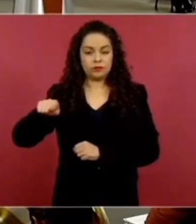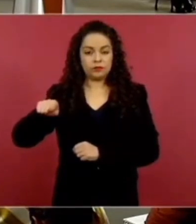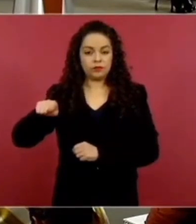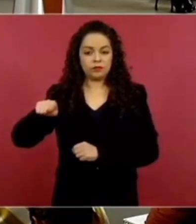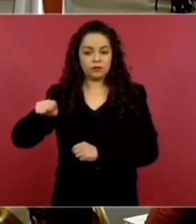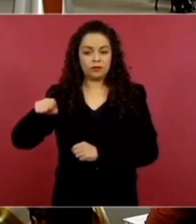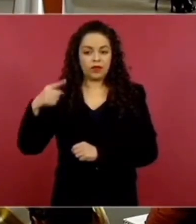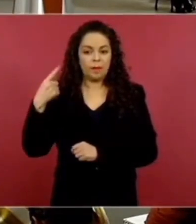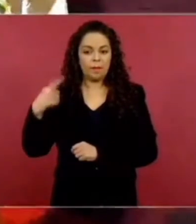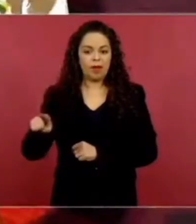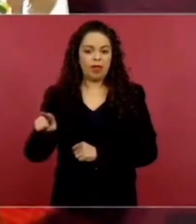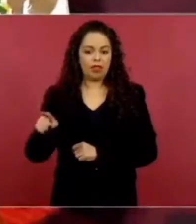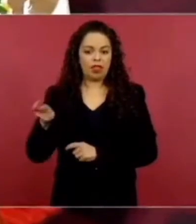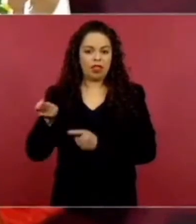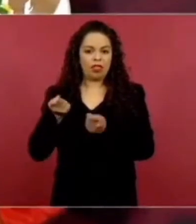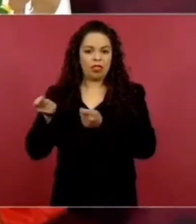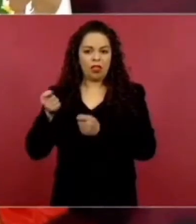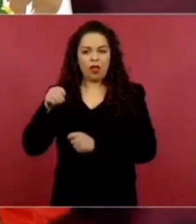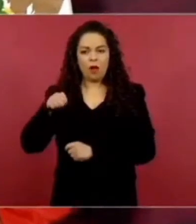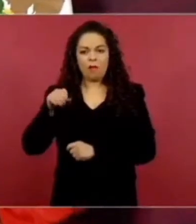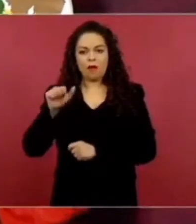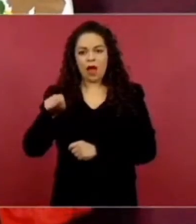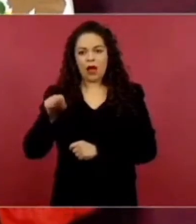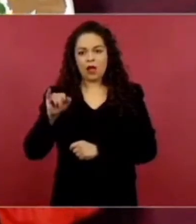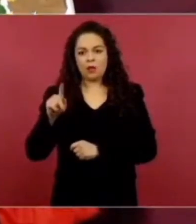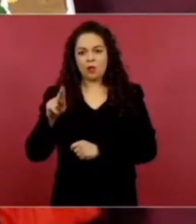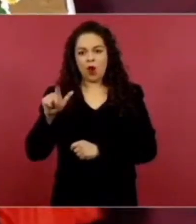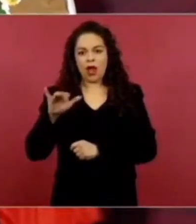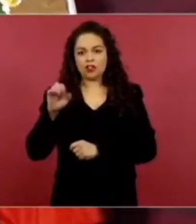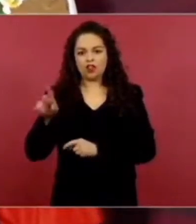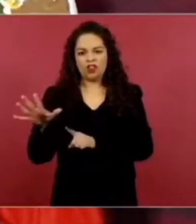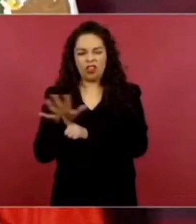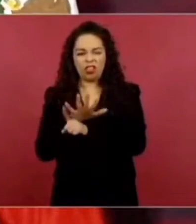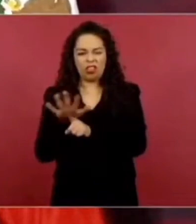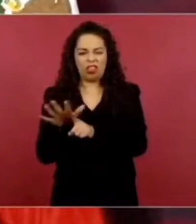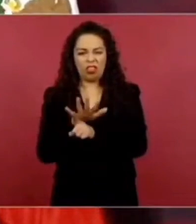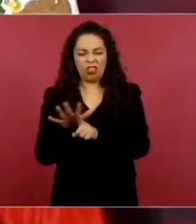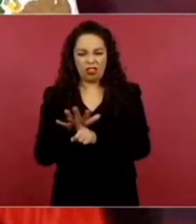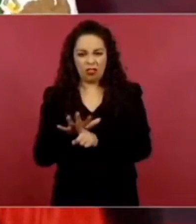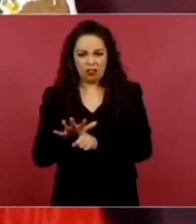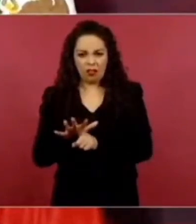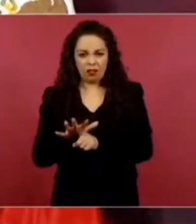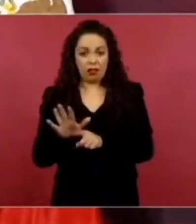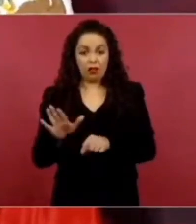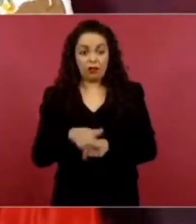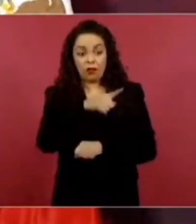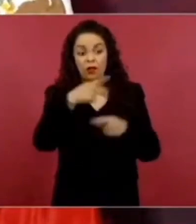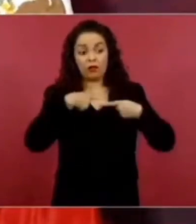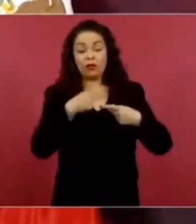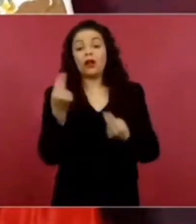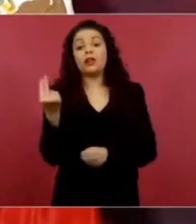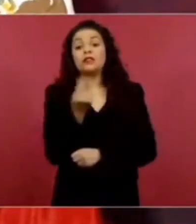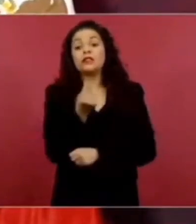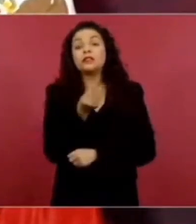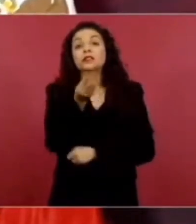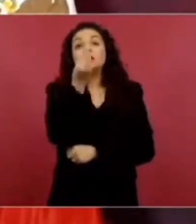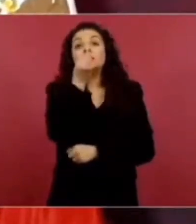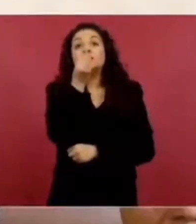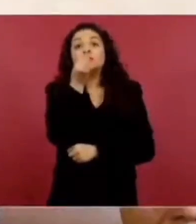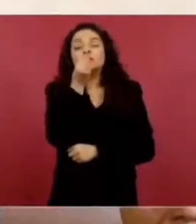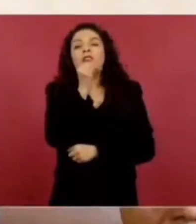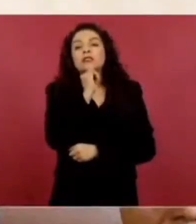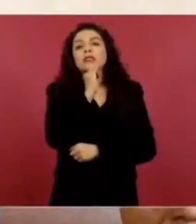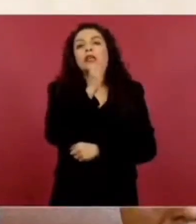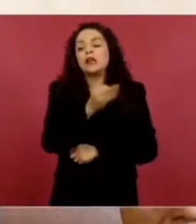por la necesidad que tenía la gente de recibir una despensa van creando una base